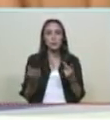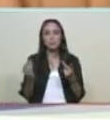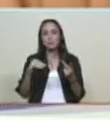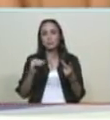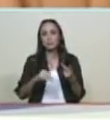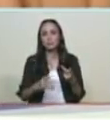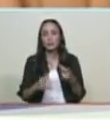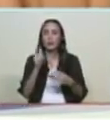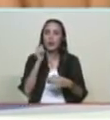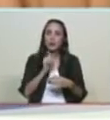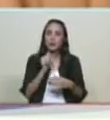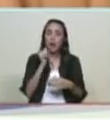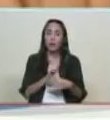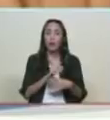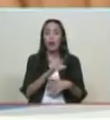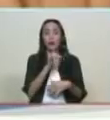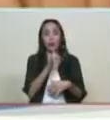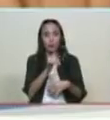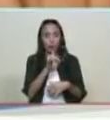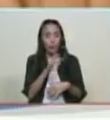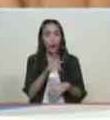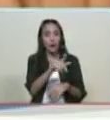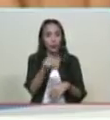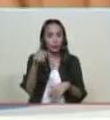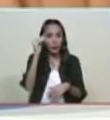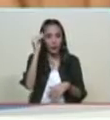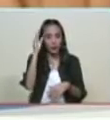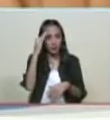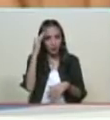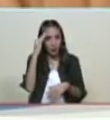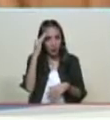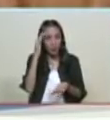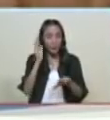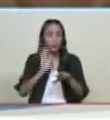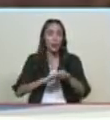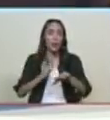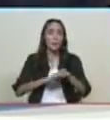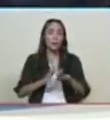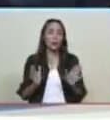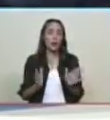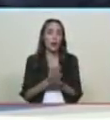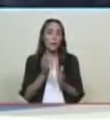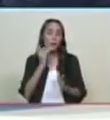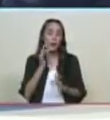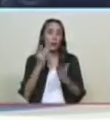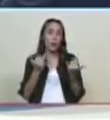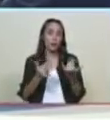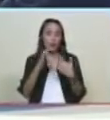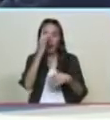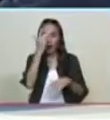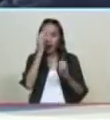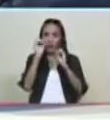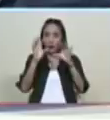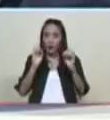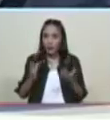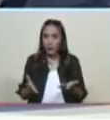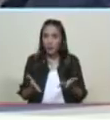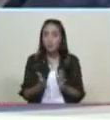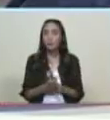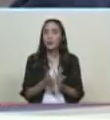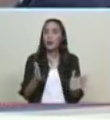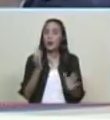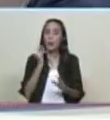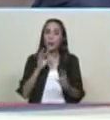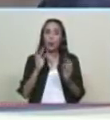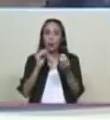desde el sábado a hay que informar muy bien a la población porque siempre aprovechamos estas temporadas para cumplir el plan